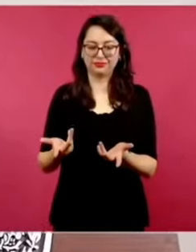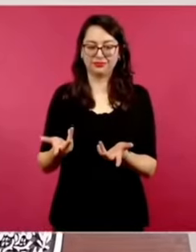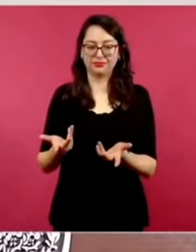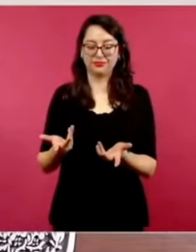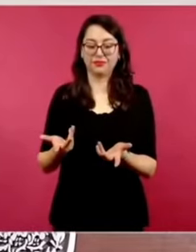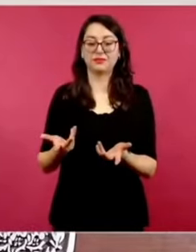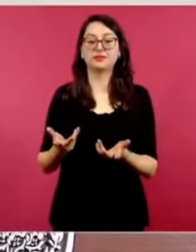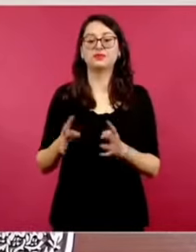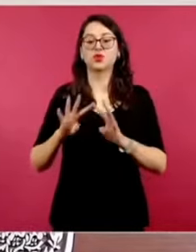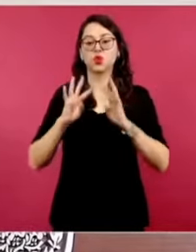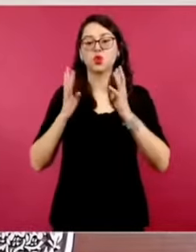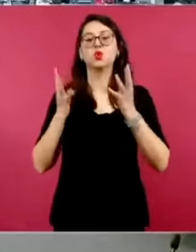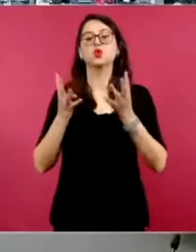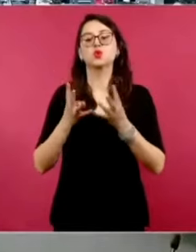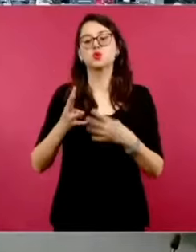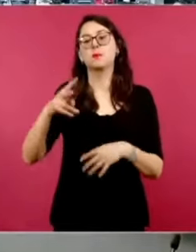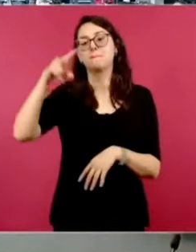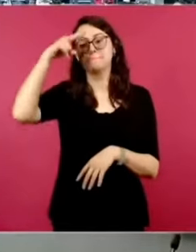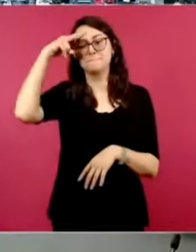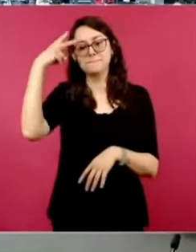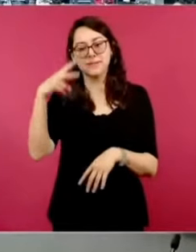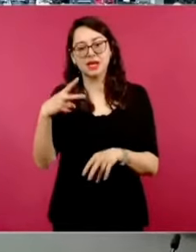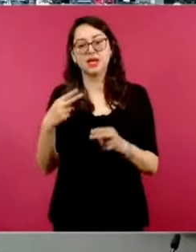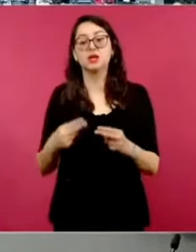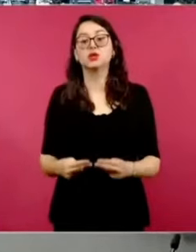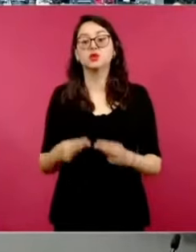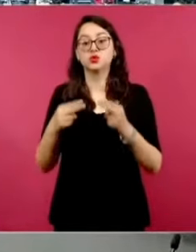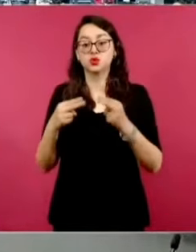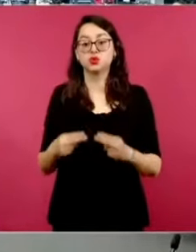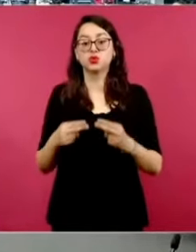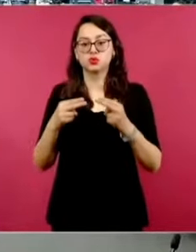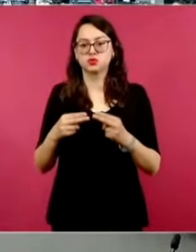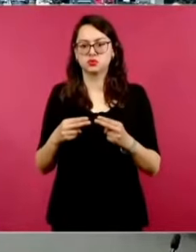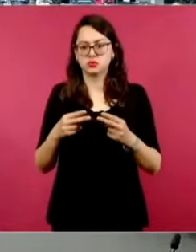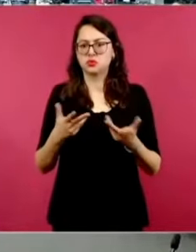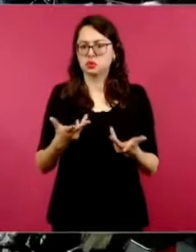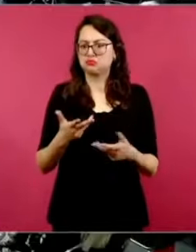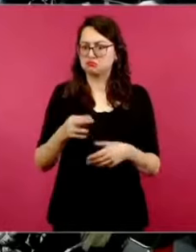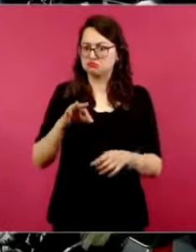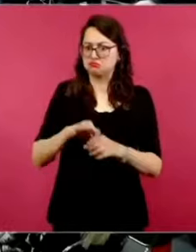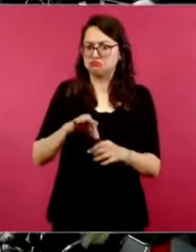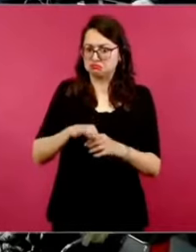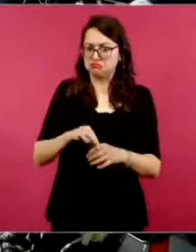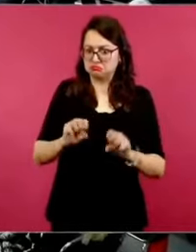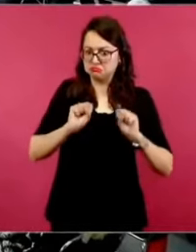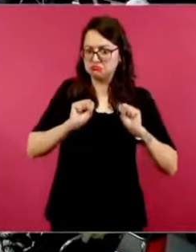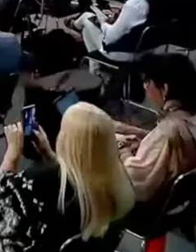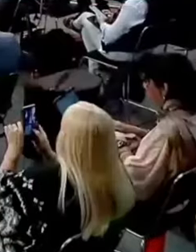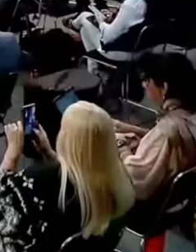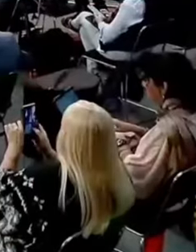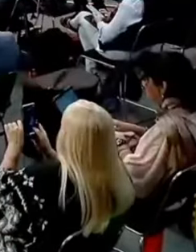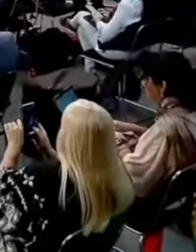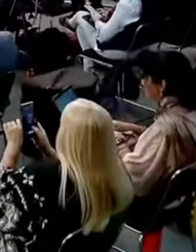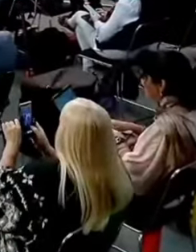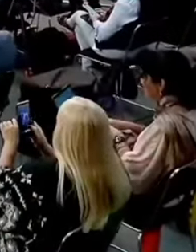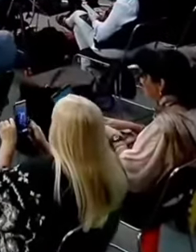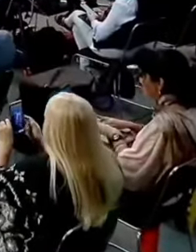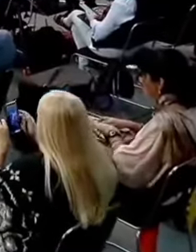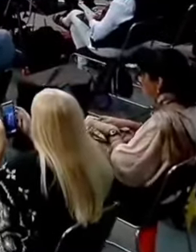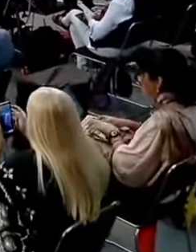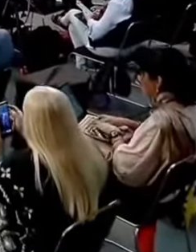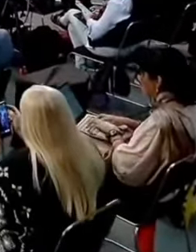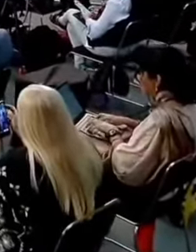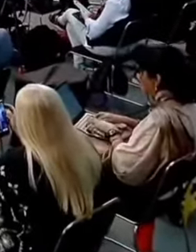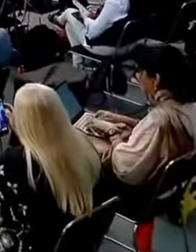Consejo Mexicano de Negocio. Ellos estaban a favor de que se votara